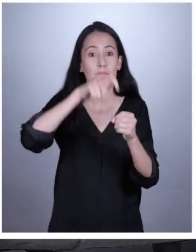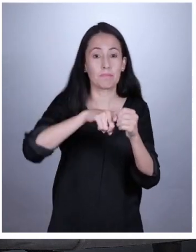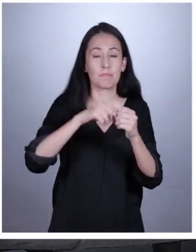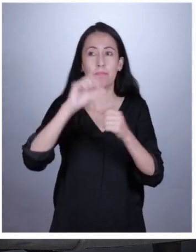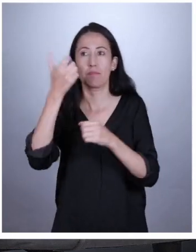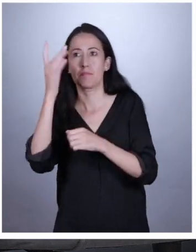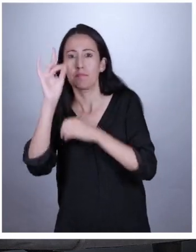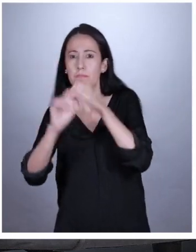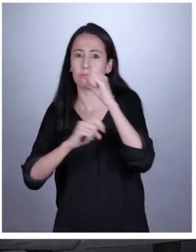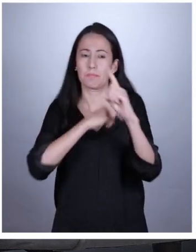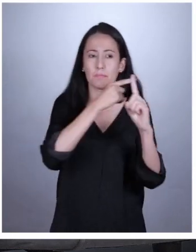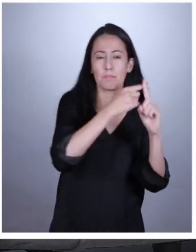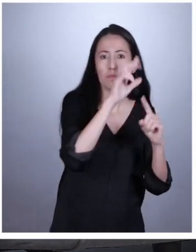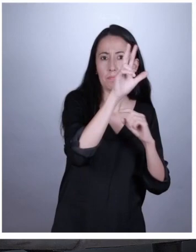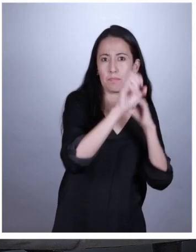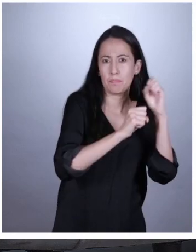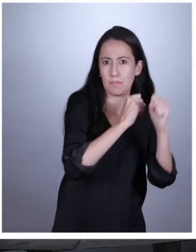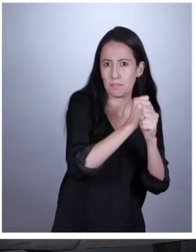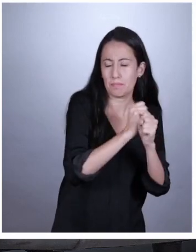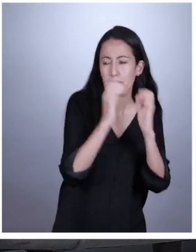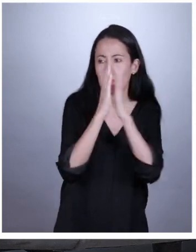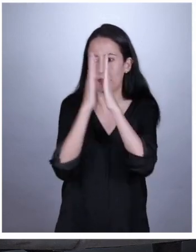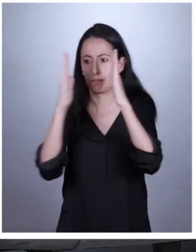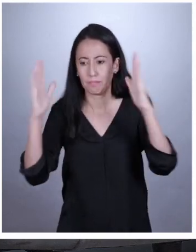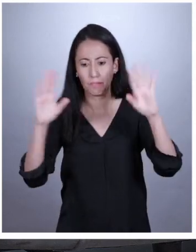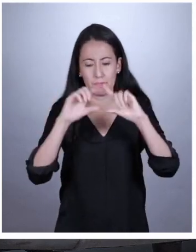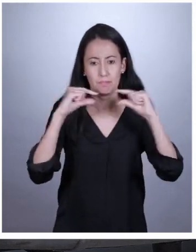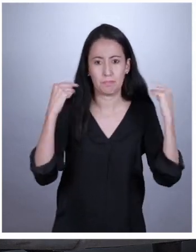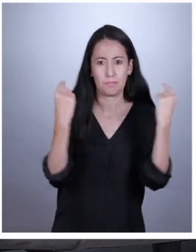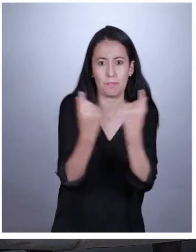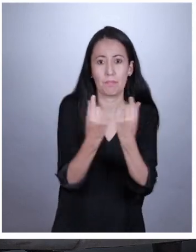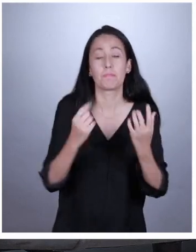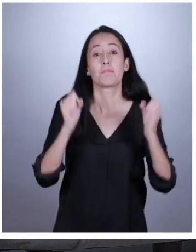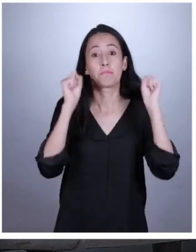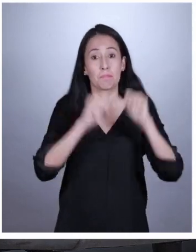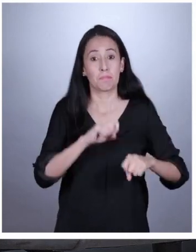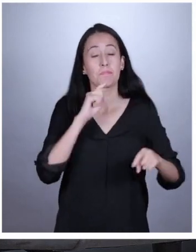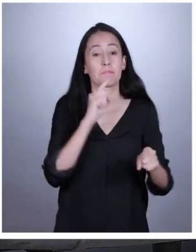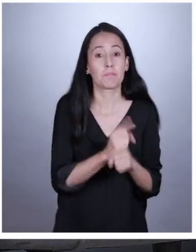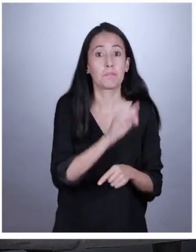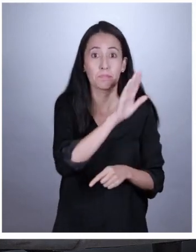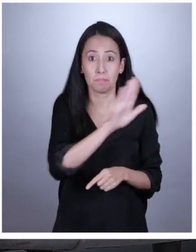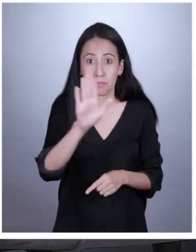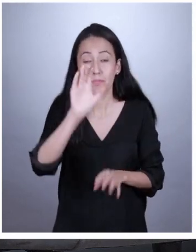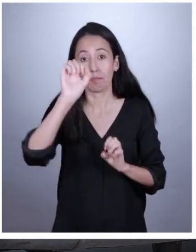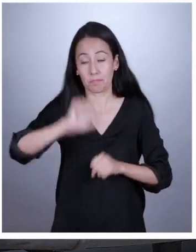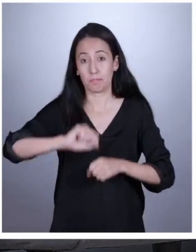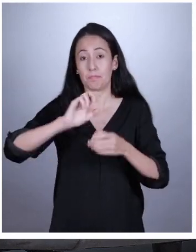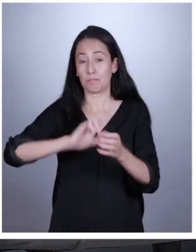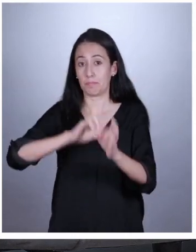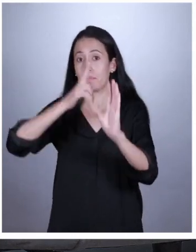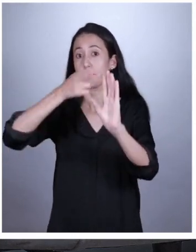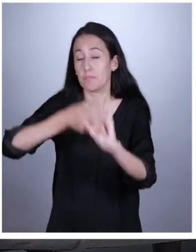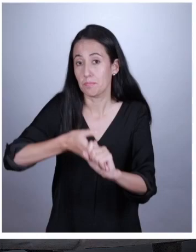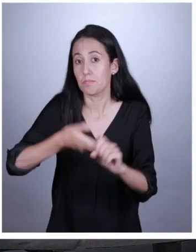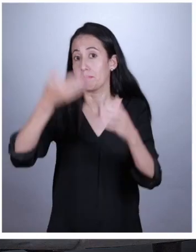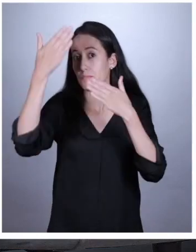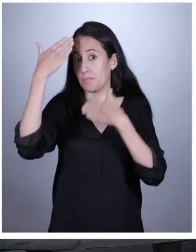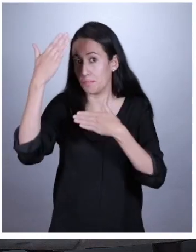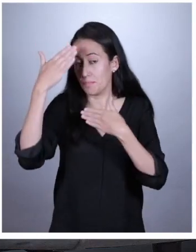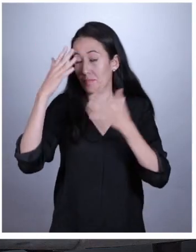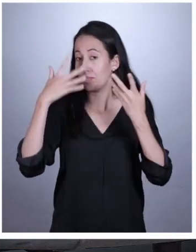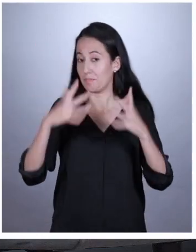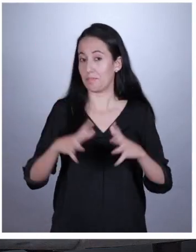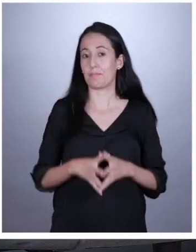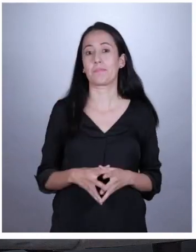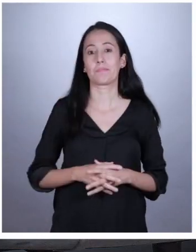a candidatos de entre 18 y 30 años entre sus parlamentarios? Así que tienes chances de tener una carrera